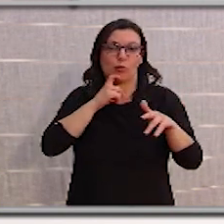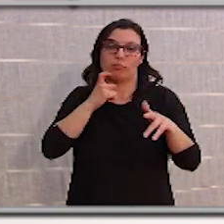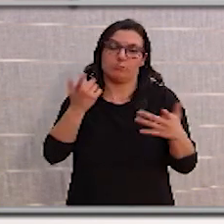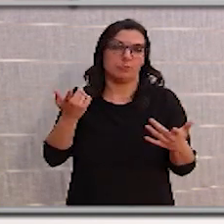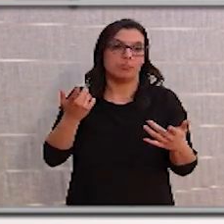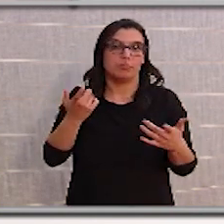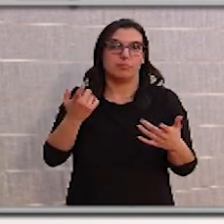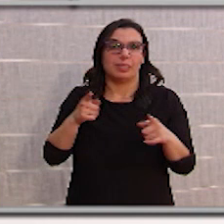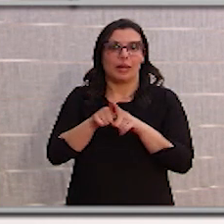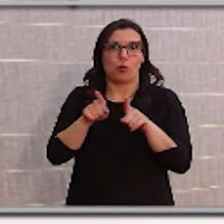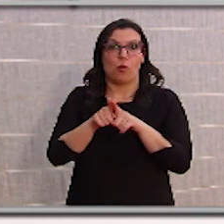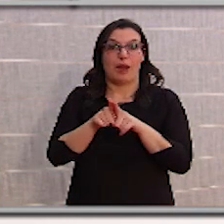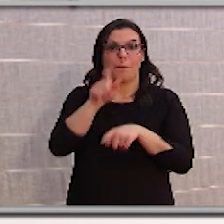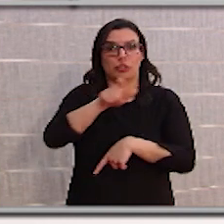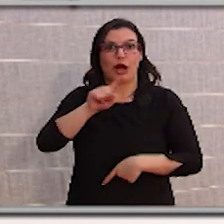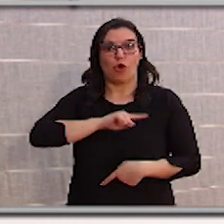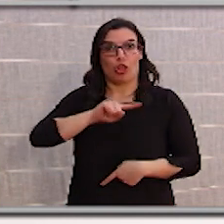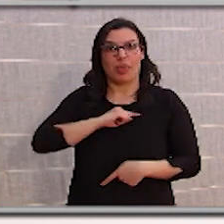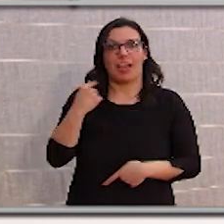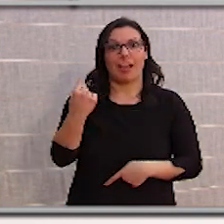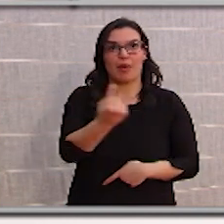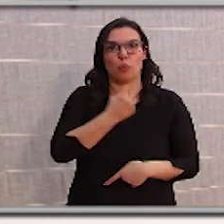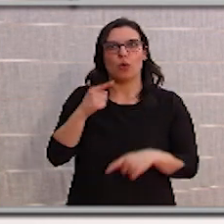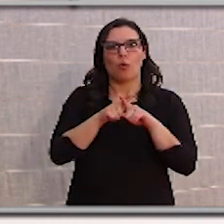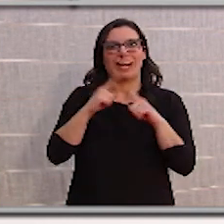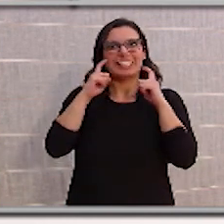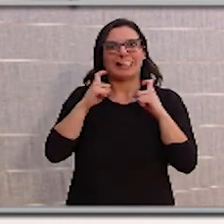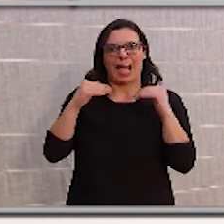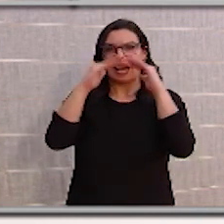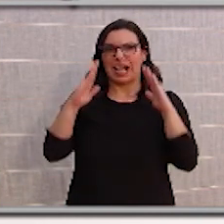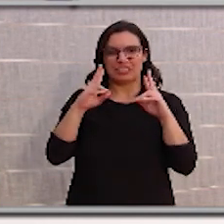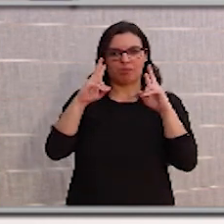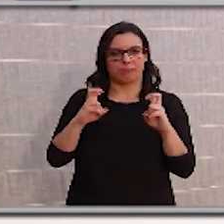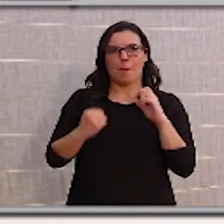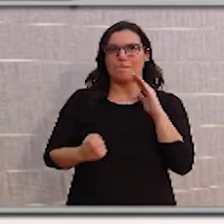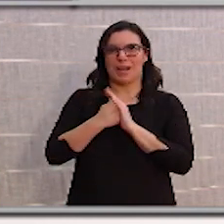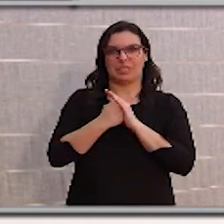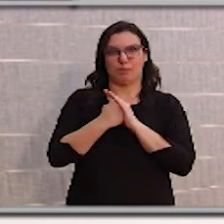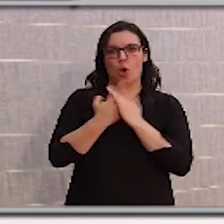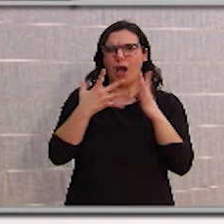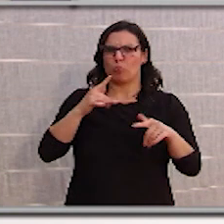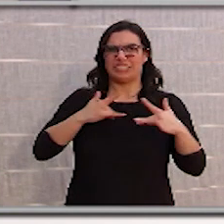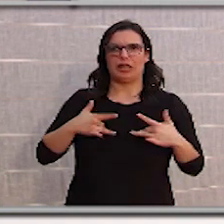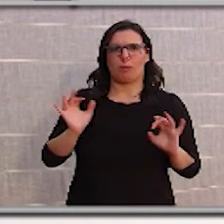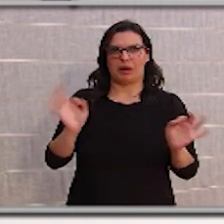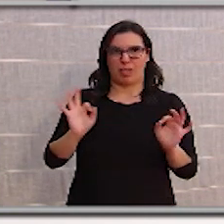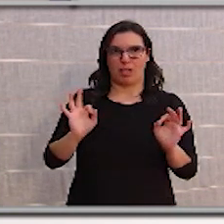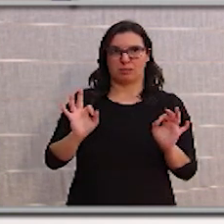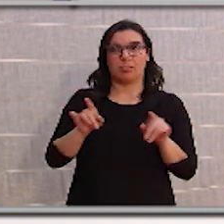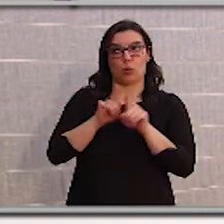antes, la cuarentena social, la inmovilización, que lo que está ocurriendo también y ha ocurrido en otros países.